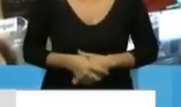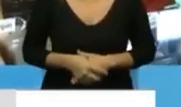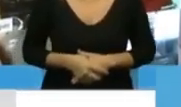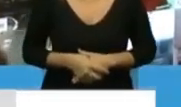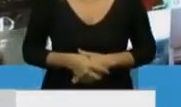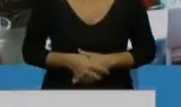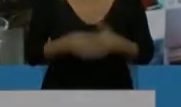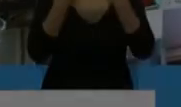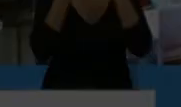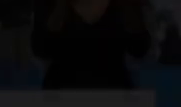Gracias, diputada. ¡Gracias! ¡Gracias! ¡Gracias! ¡Gracias! ¡Gracias! ¡Gracias!